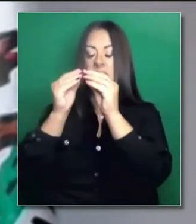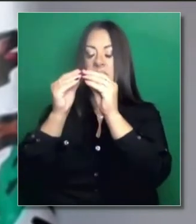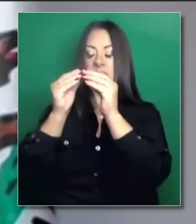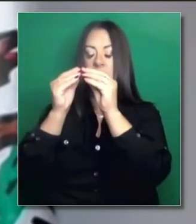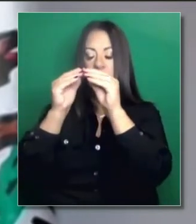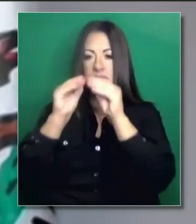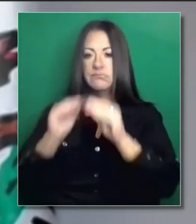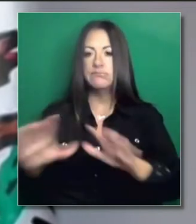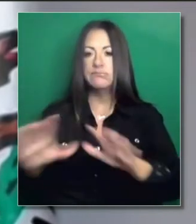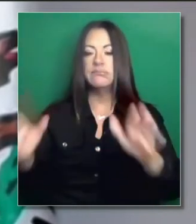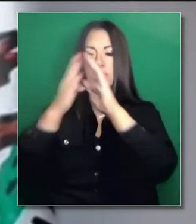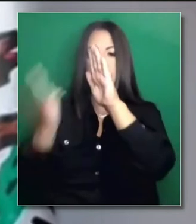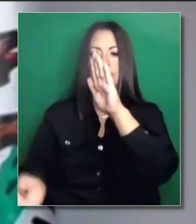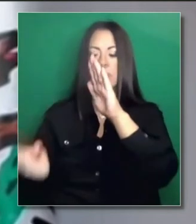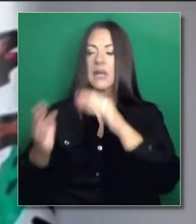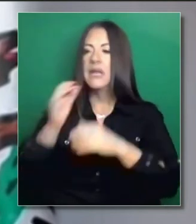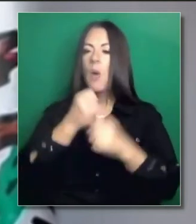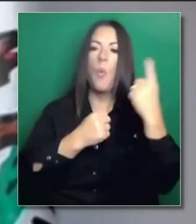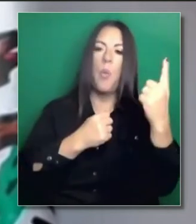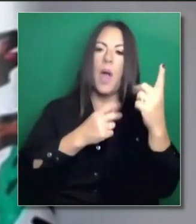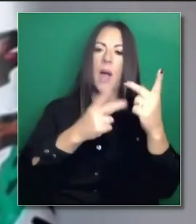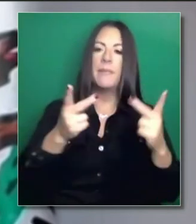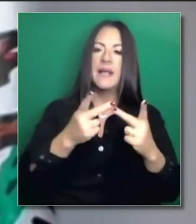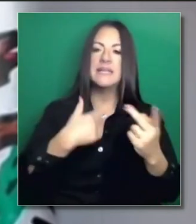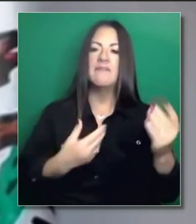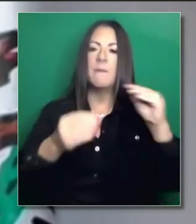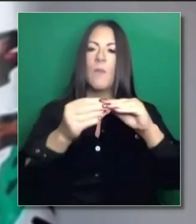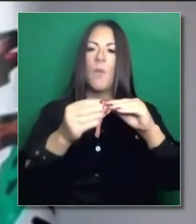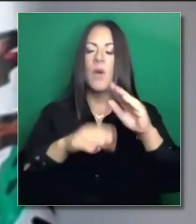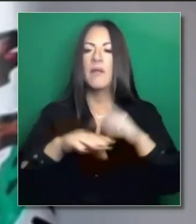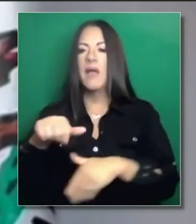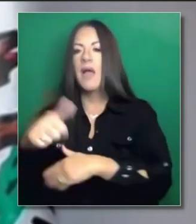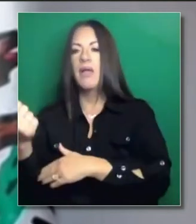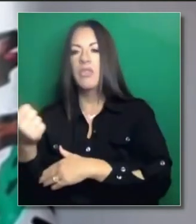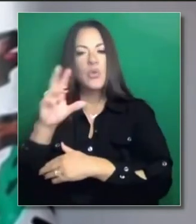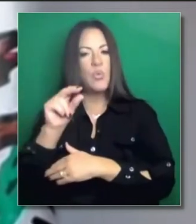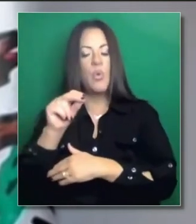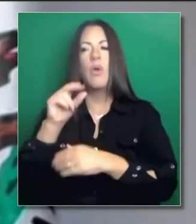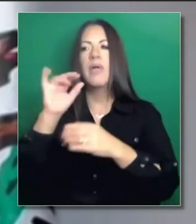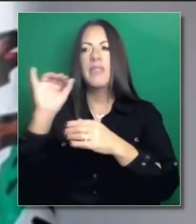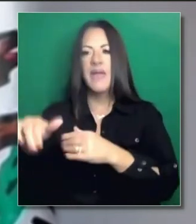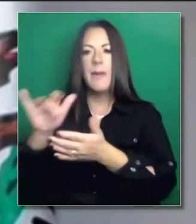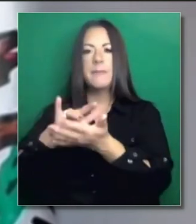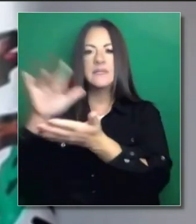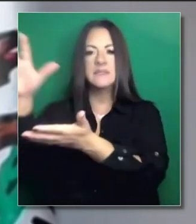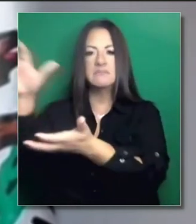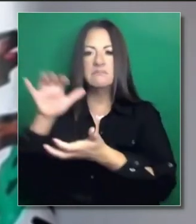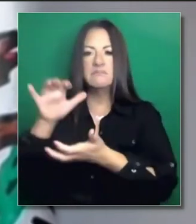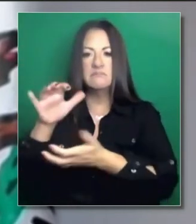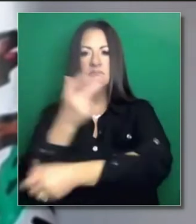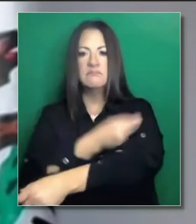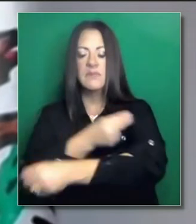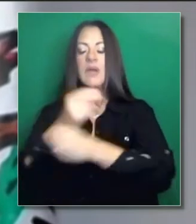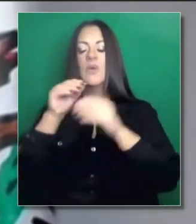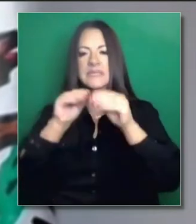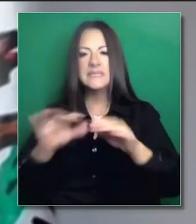todo el estado. Están en todo el estado. No hay en un solo lugar, pero ampliamente en toda California.